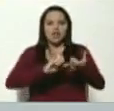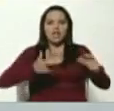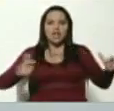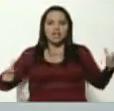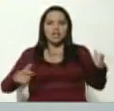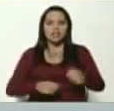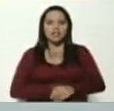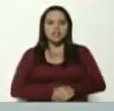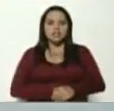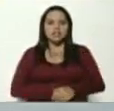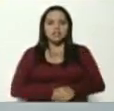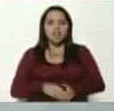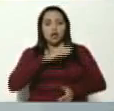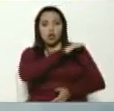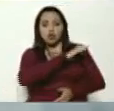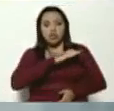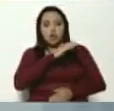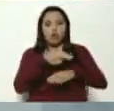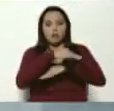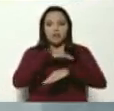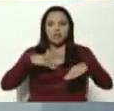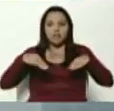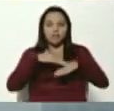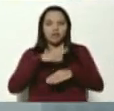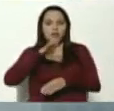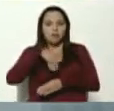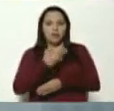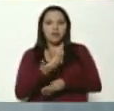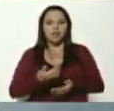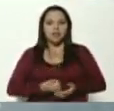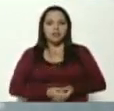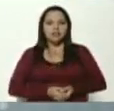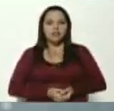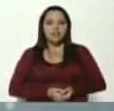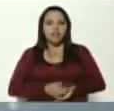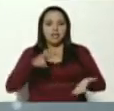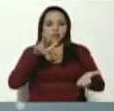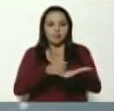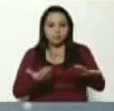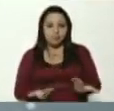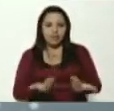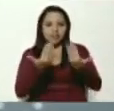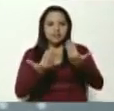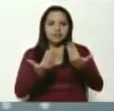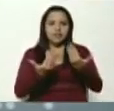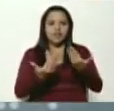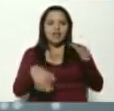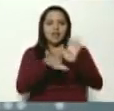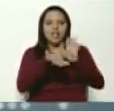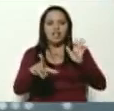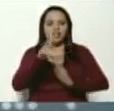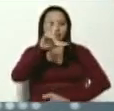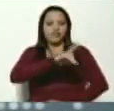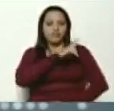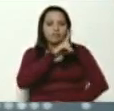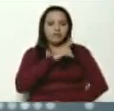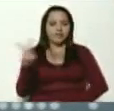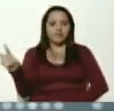Consejo de Ministros, a fin de que sea impresa en la Gaceta Oficial de la República Bolivariana.